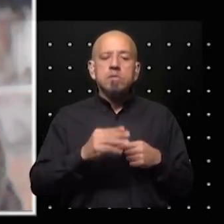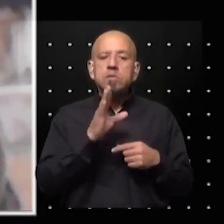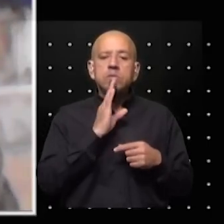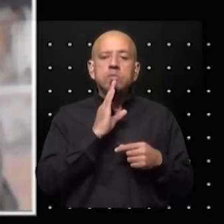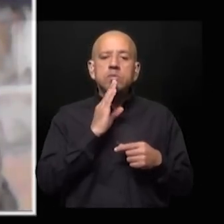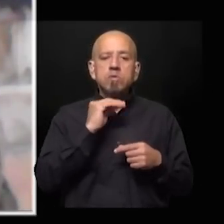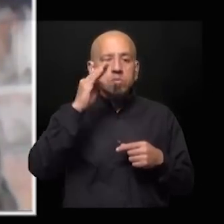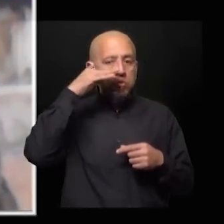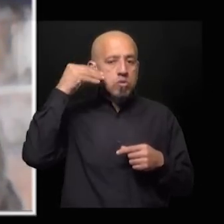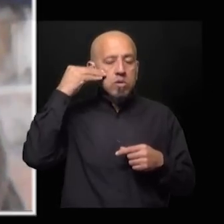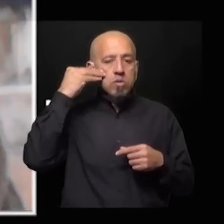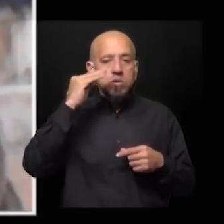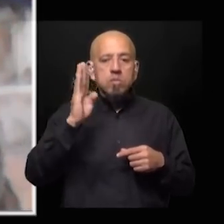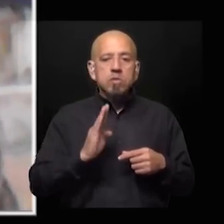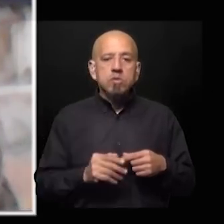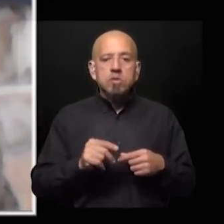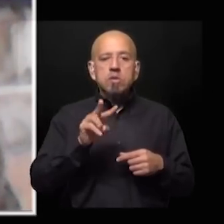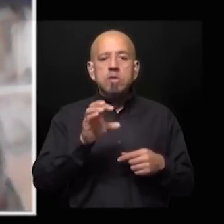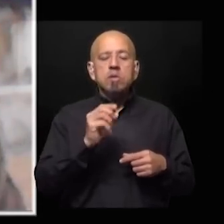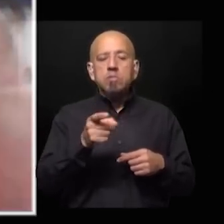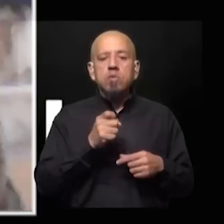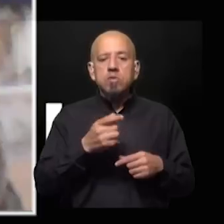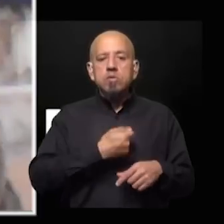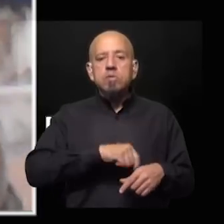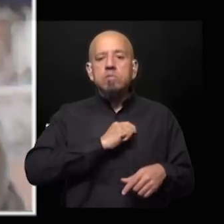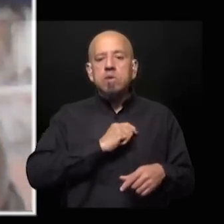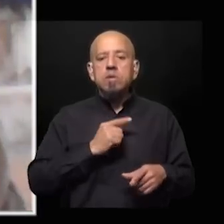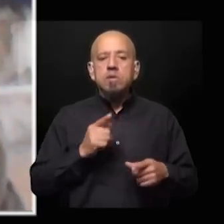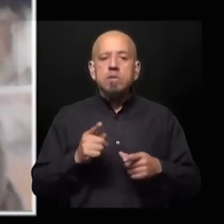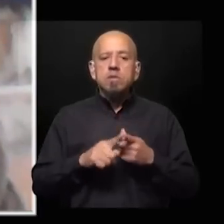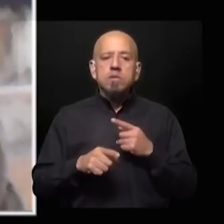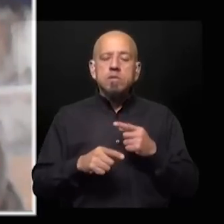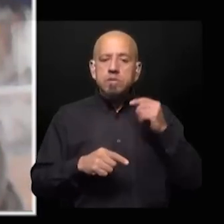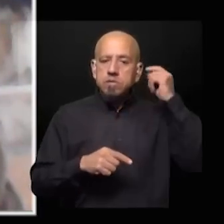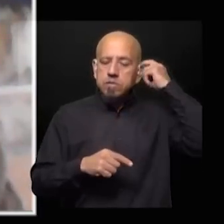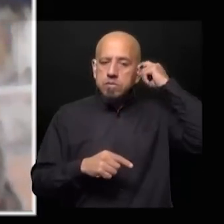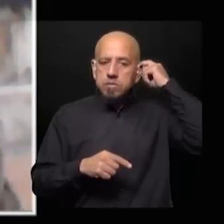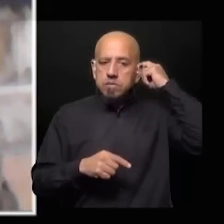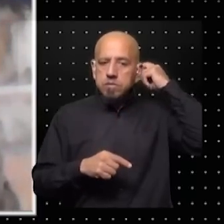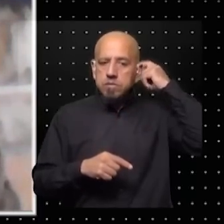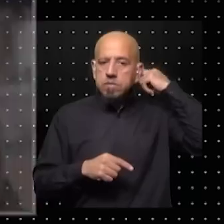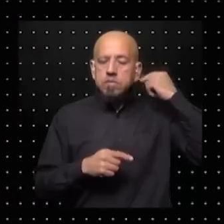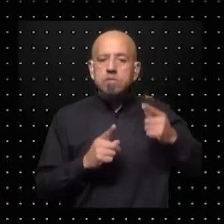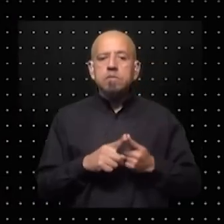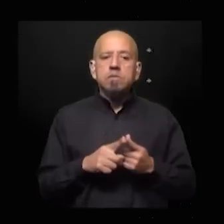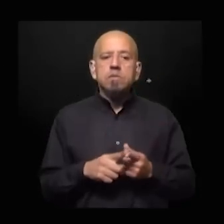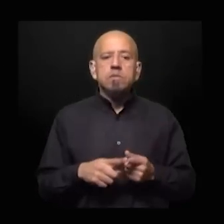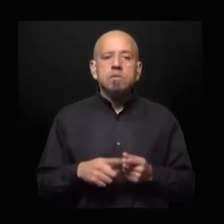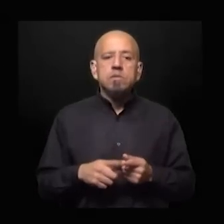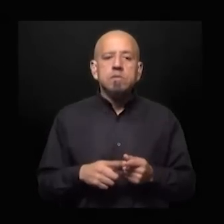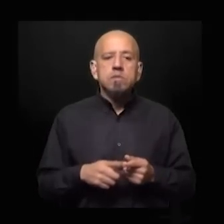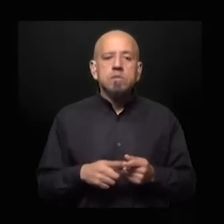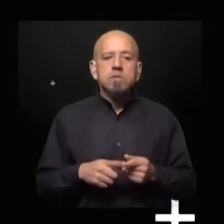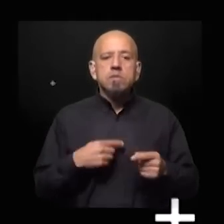Bolsonaro en Brasil Vox en España y puedo seguir un rato largo digamos son los partidos